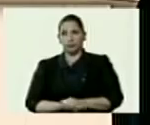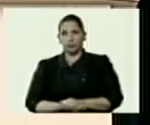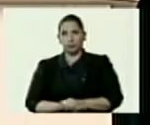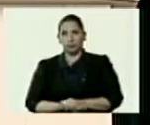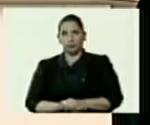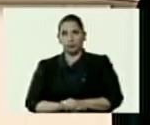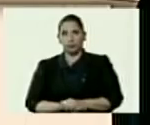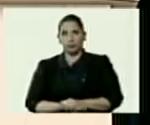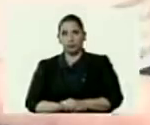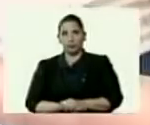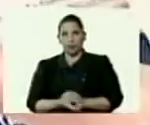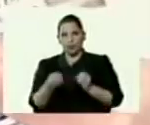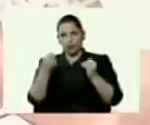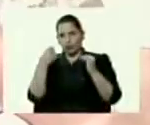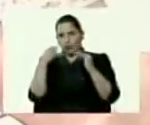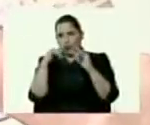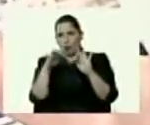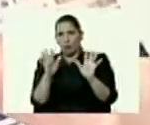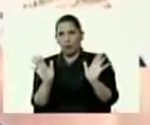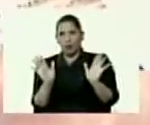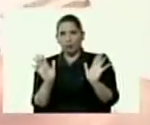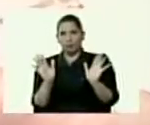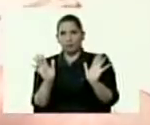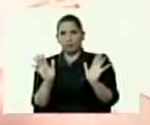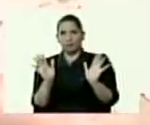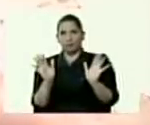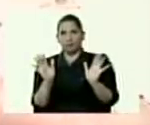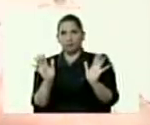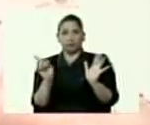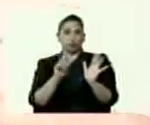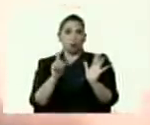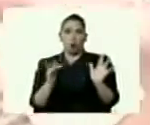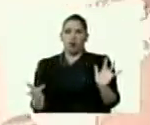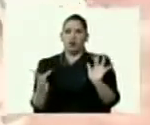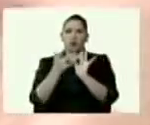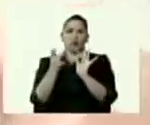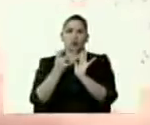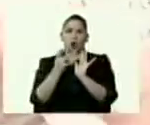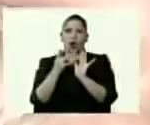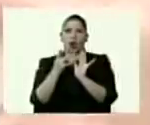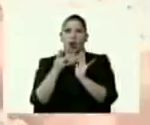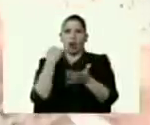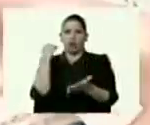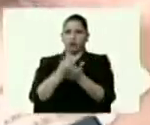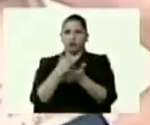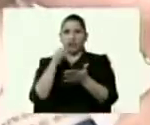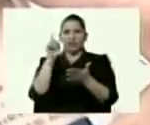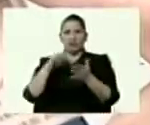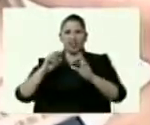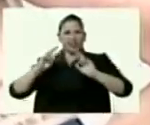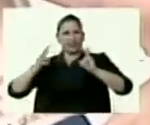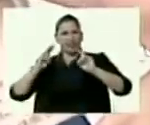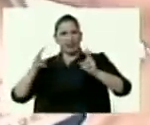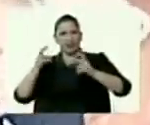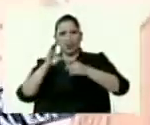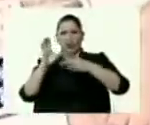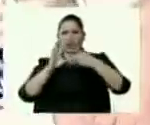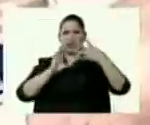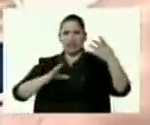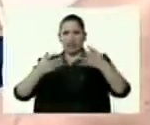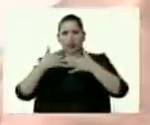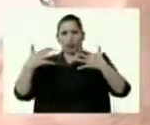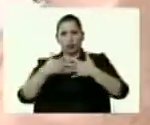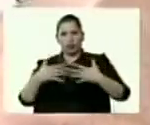le colocan un número en un tipo de tipografía que no corresponde a ningún sello húmedo, la terminología de las características del documento,